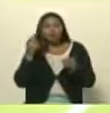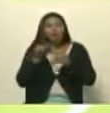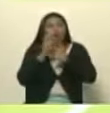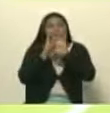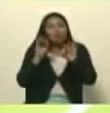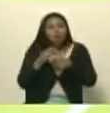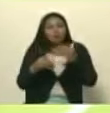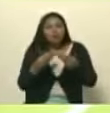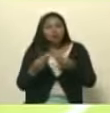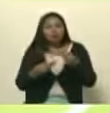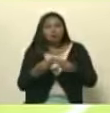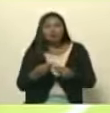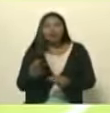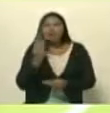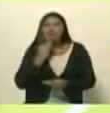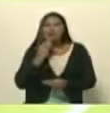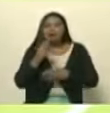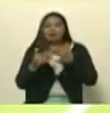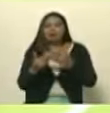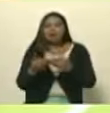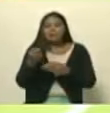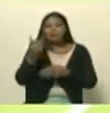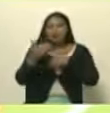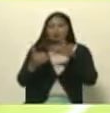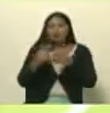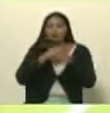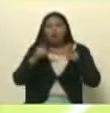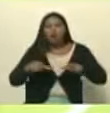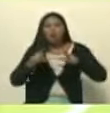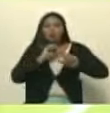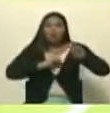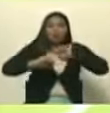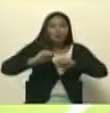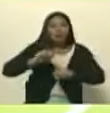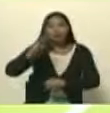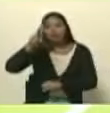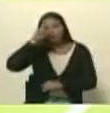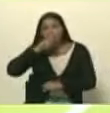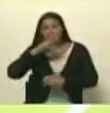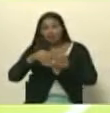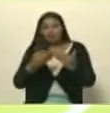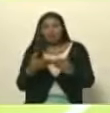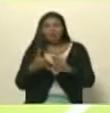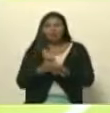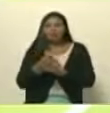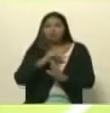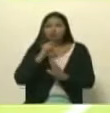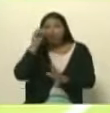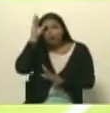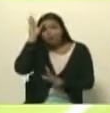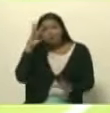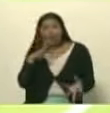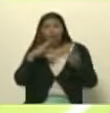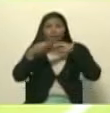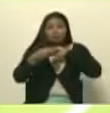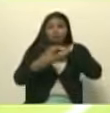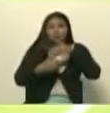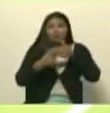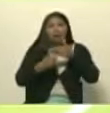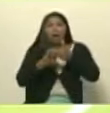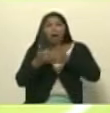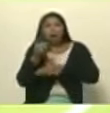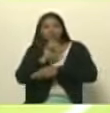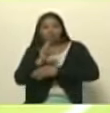por la experiencia, la poca experiencia que tenemos en este despliegue de dos años, que ellos han tenido una capacidad de adaptación mucho más